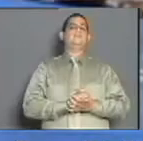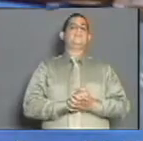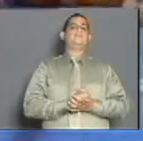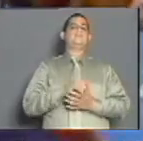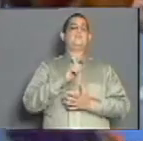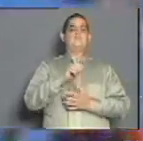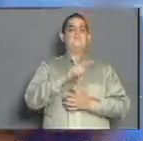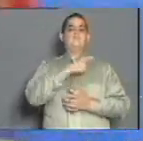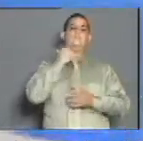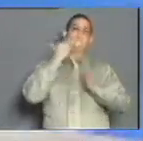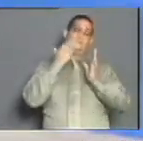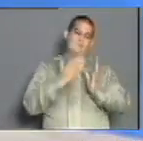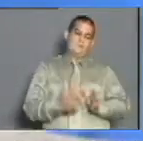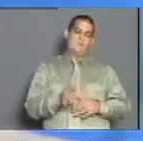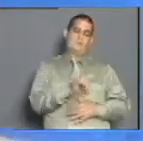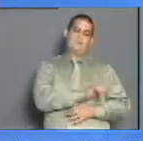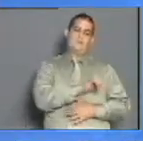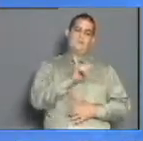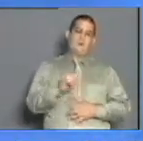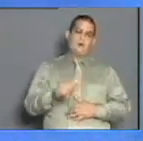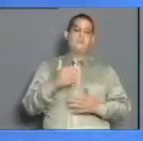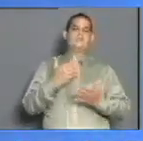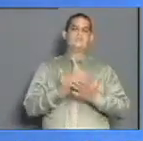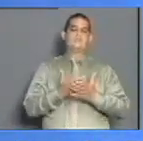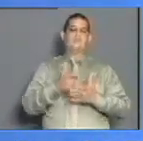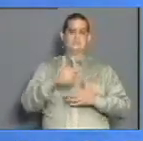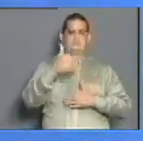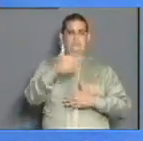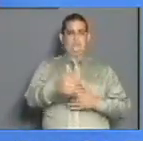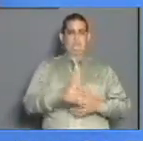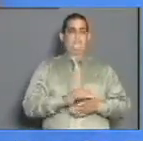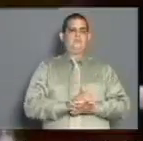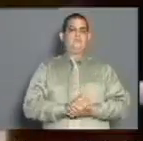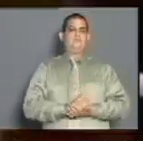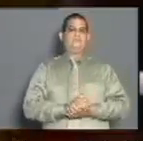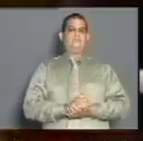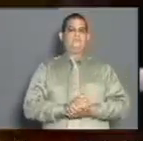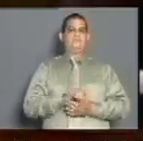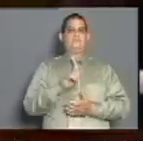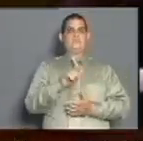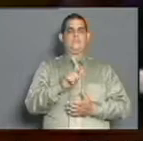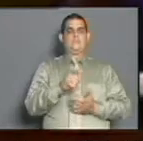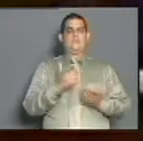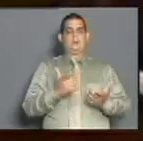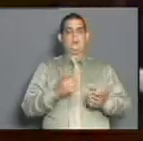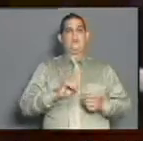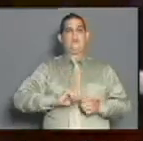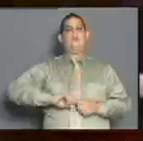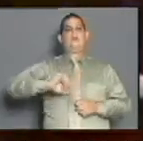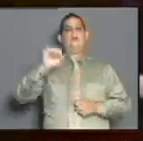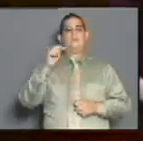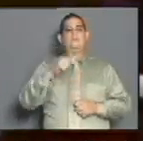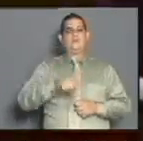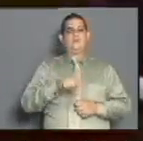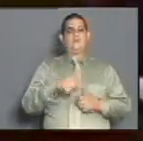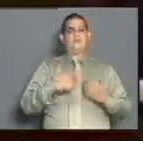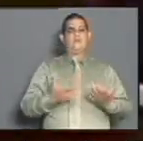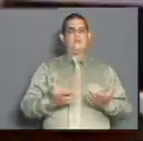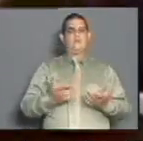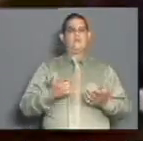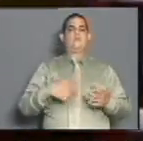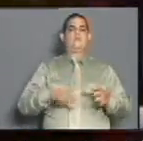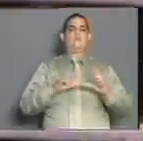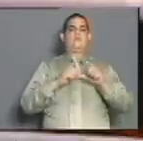también desaparecido físicamente, muestra un palmarés envidiable. Al sitial de honor conseguido en la Copa del Mundo de Yugoslavia, sumó